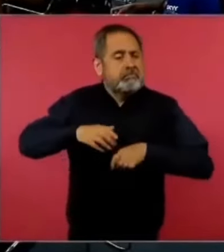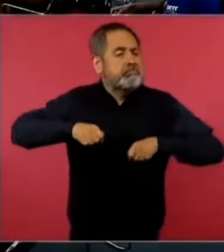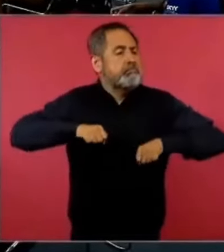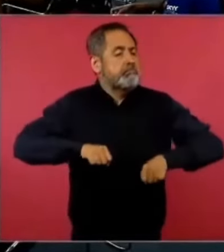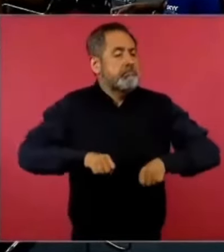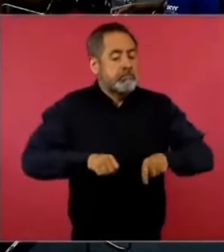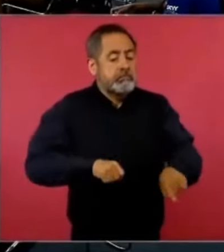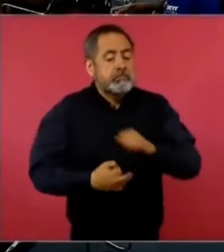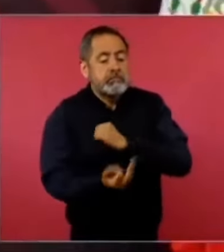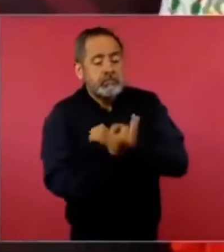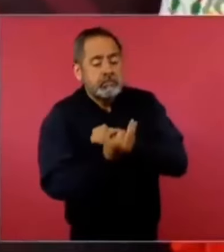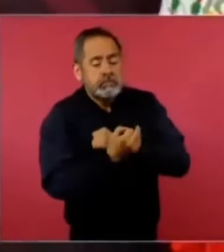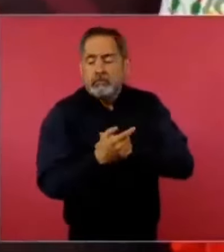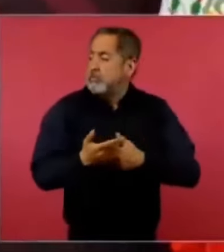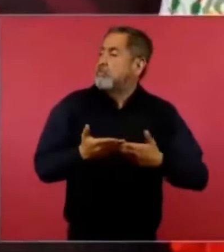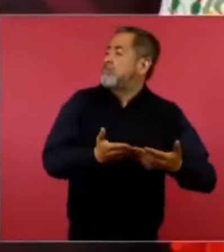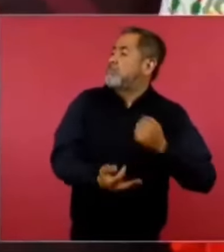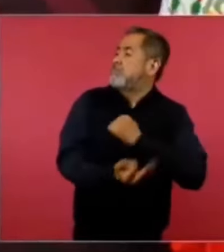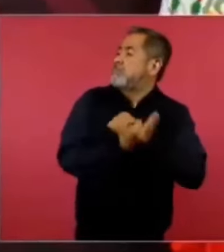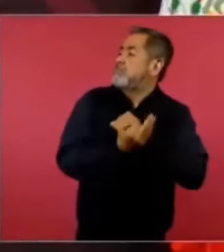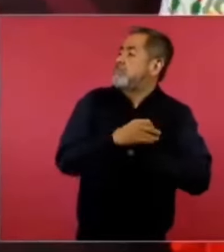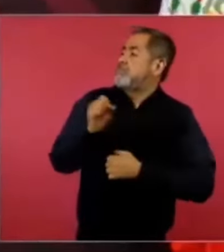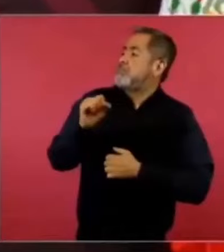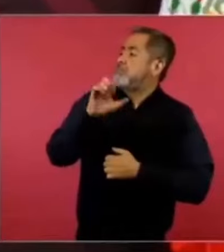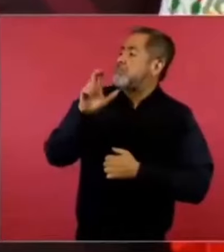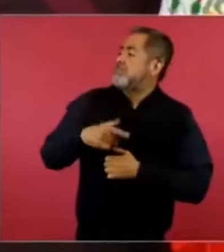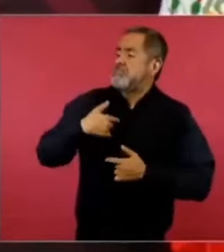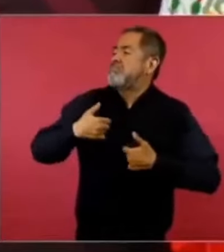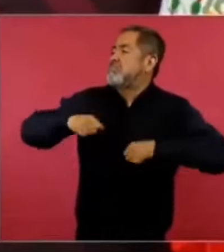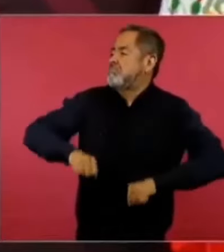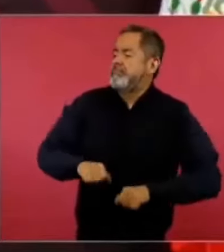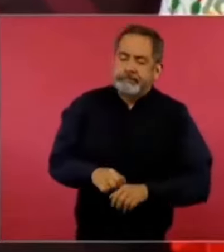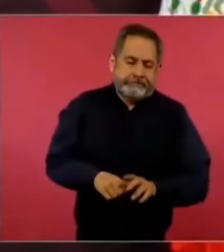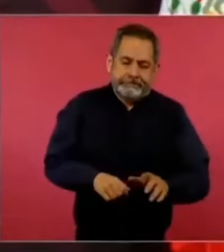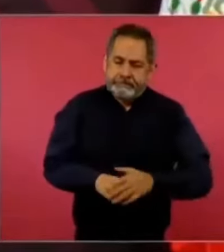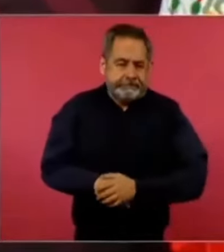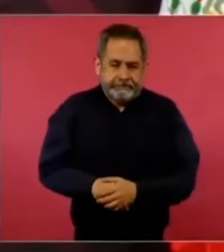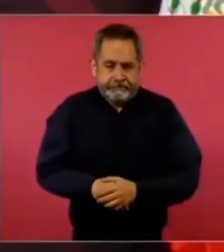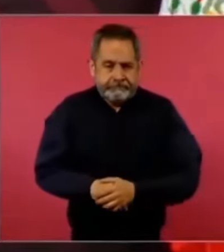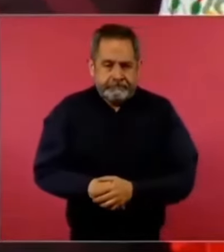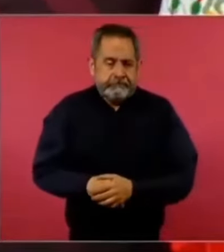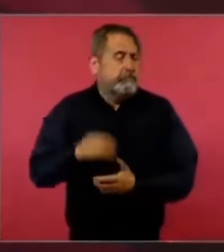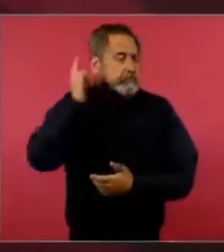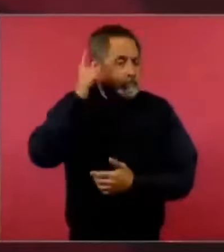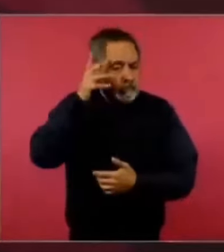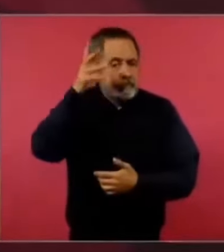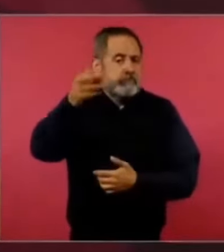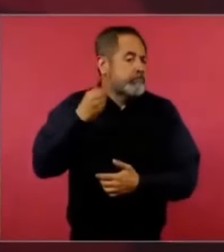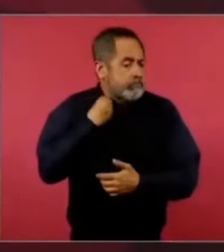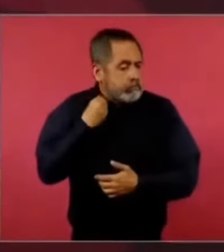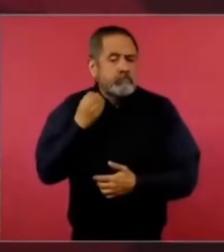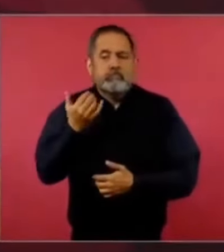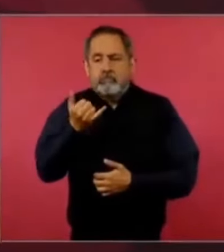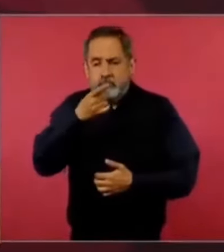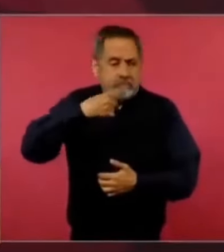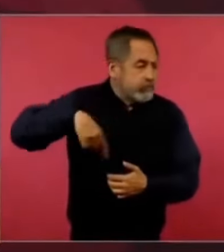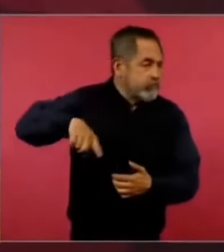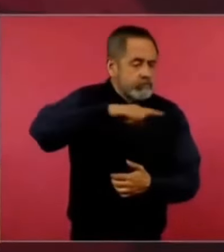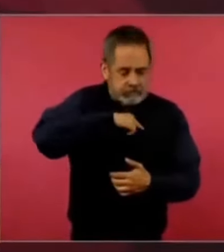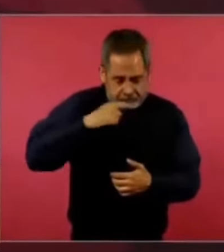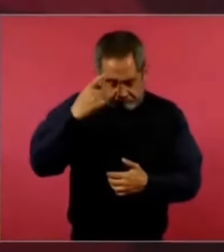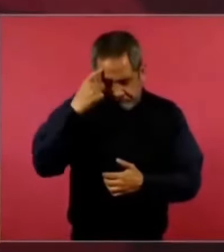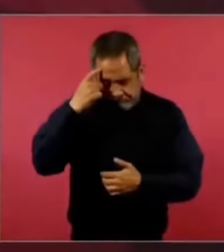entonces ojalá los abogados y todos entendamos que nos